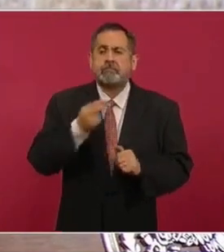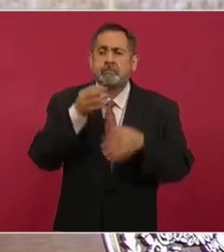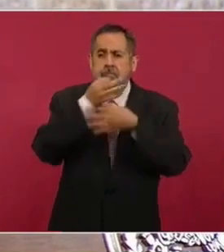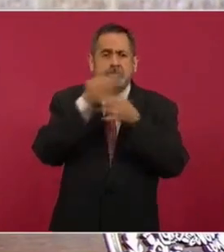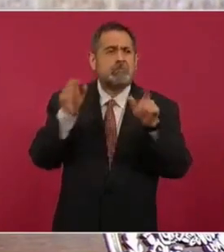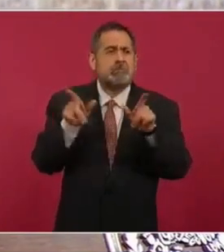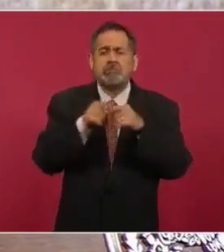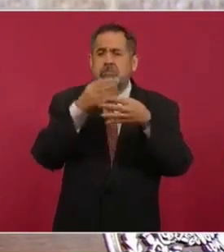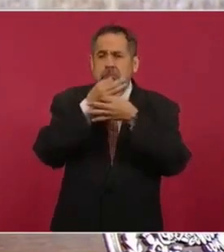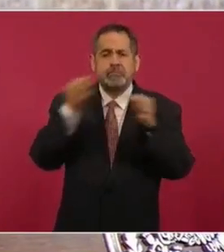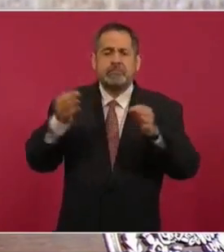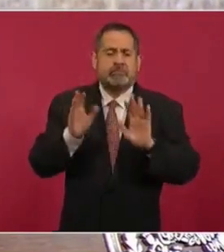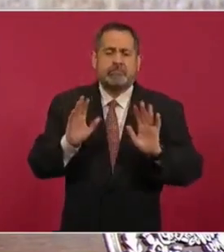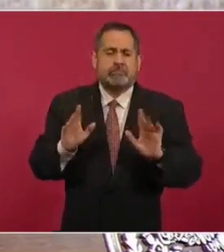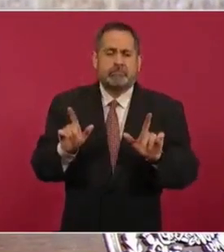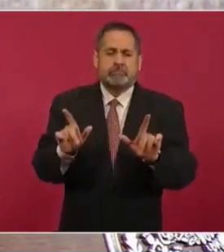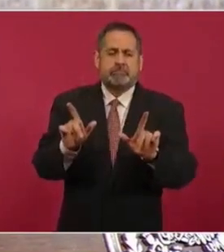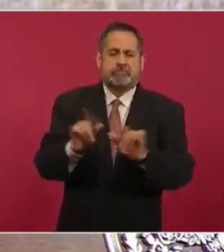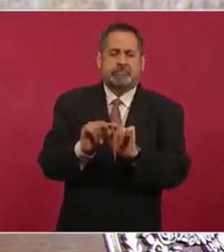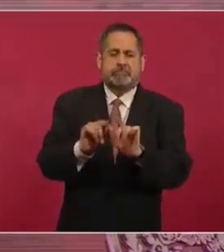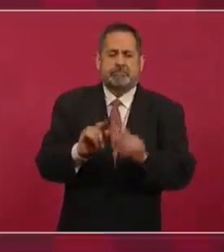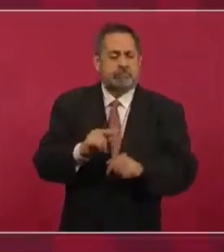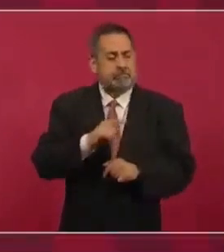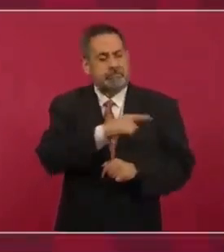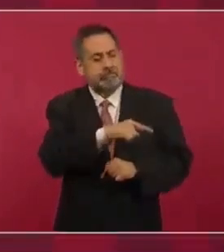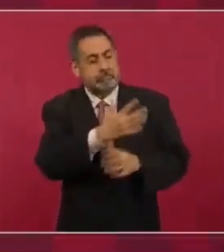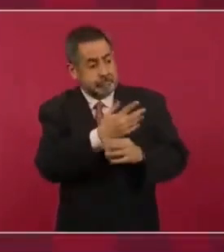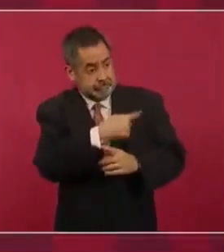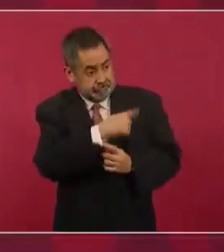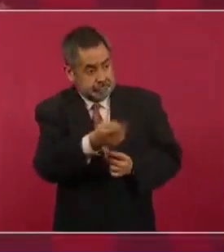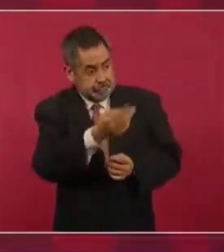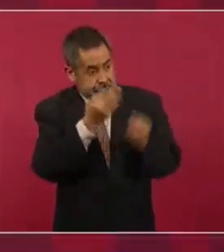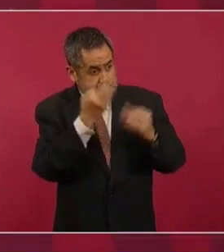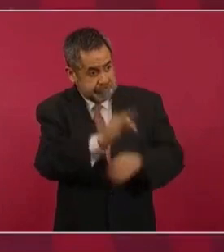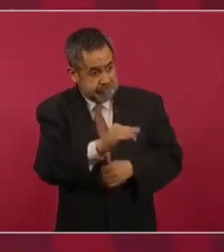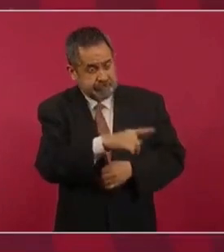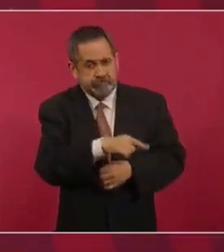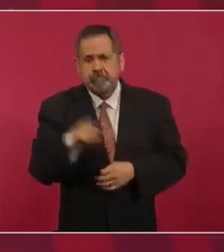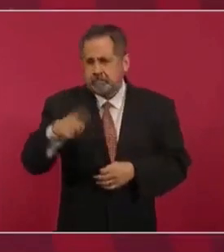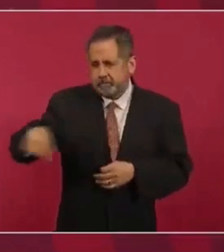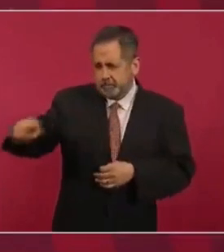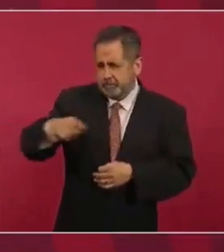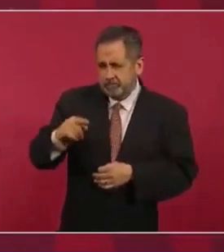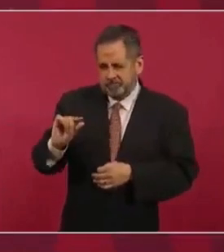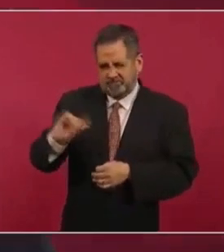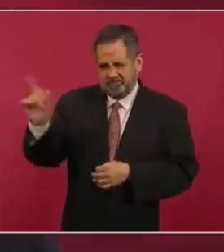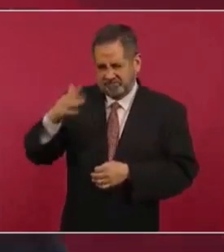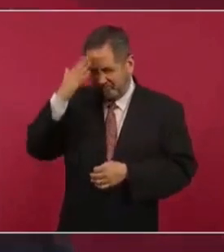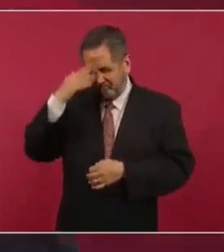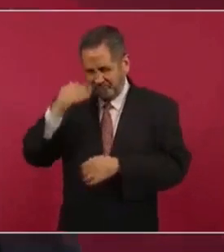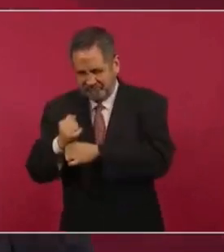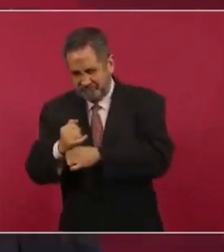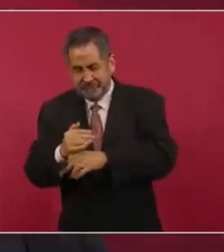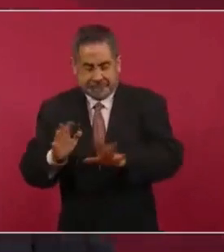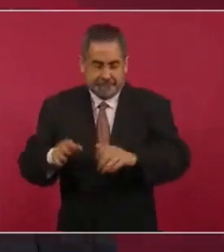darlo a conocer. Eso, investiguen ustedes, que son mirones profesionales,